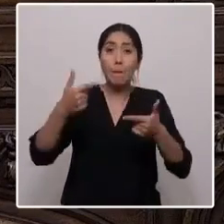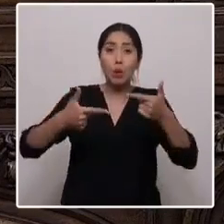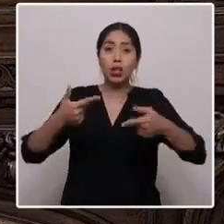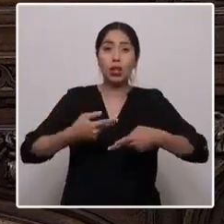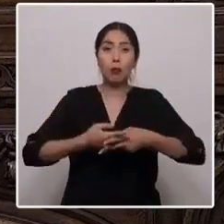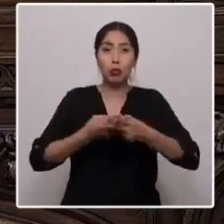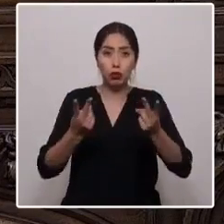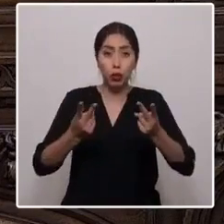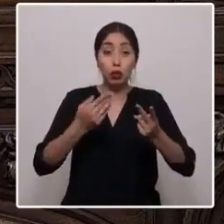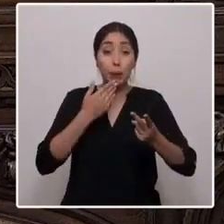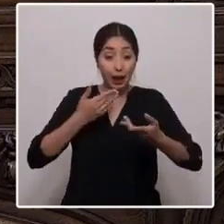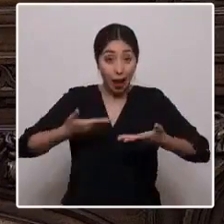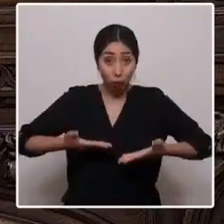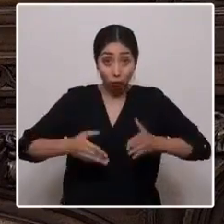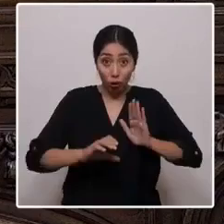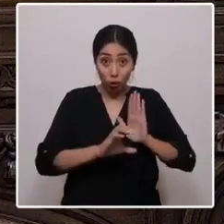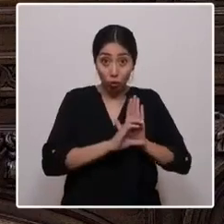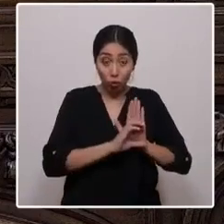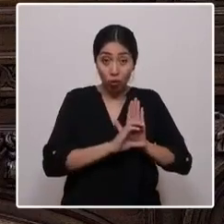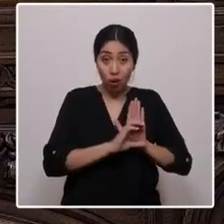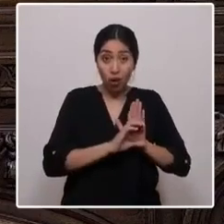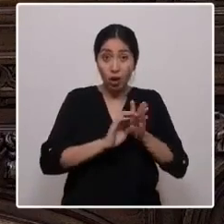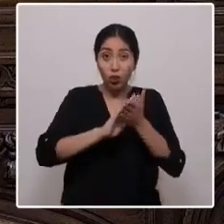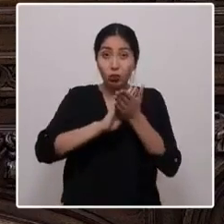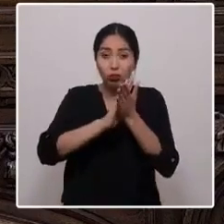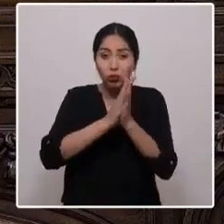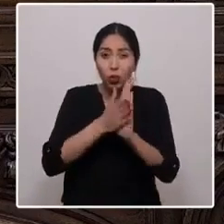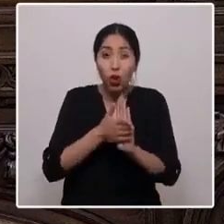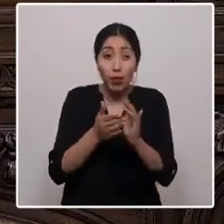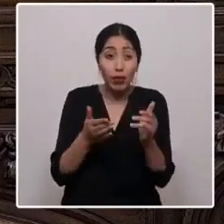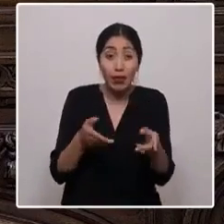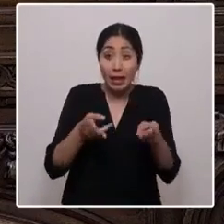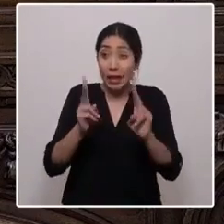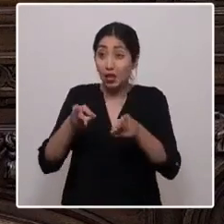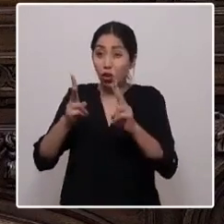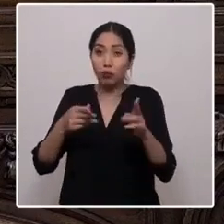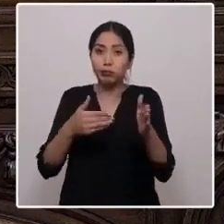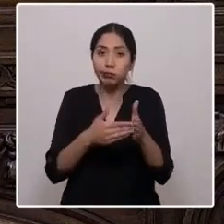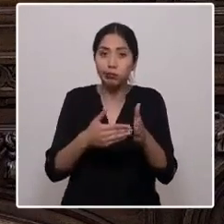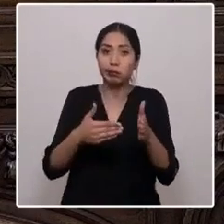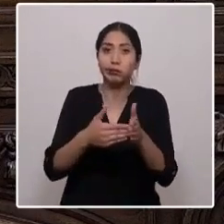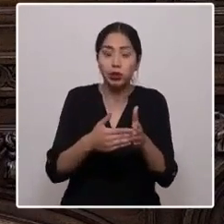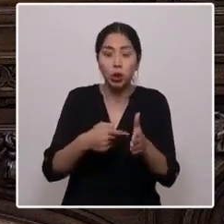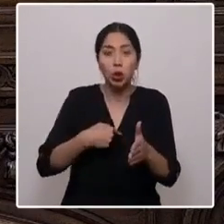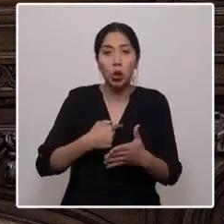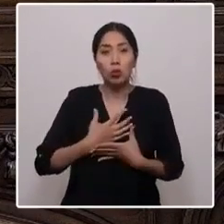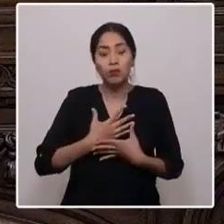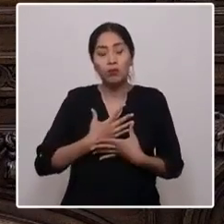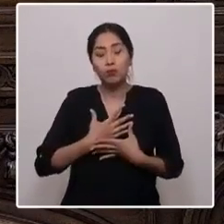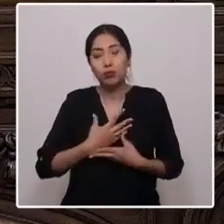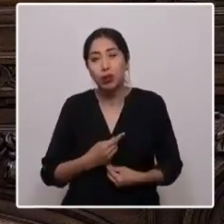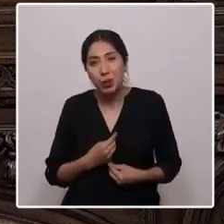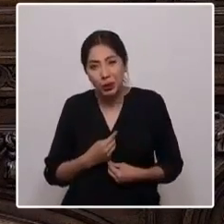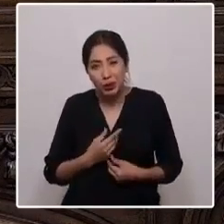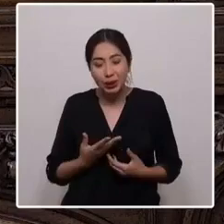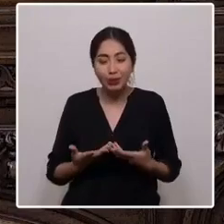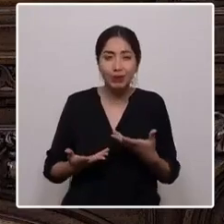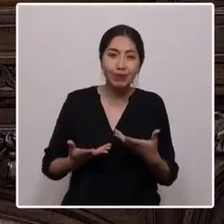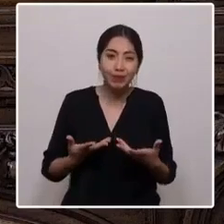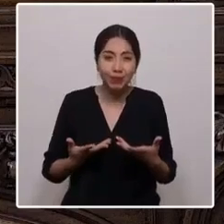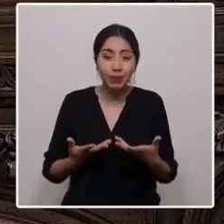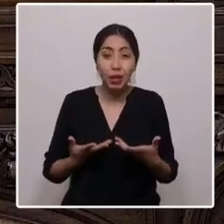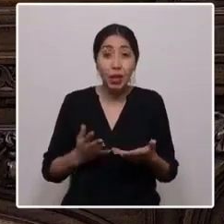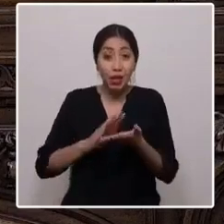constitución han impedido el goce efectivo de sus derechos. Me he sentido frustrada y desanimada y es precisamente todo